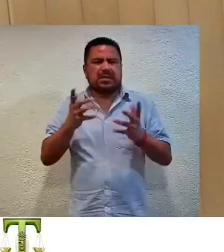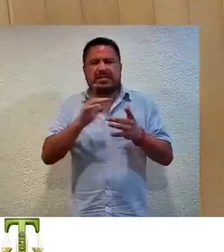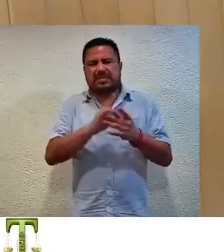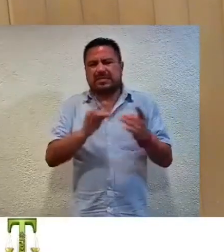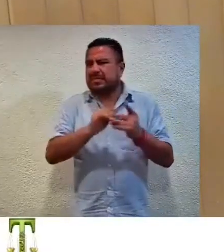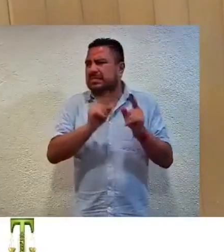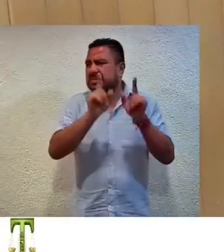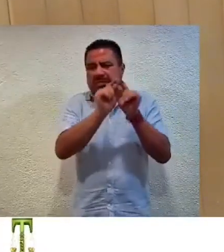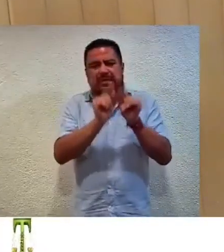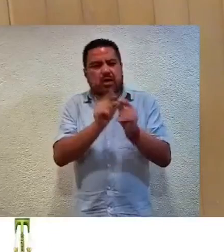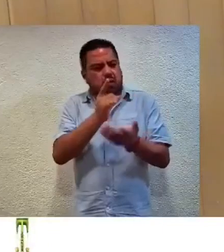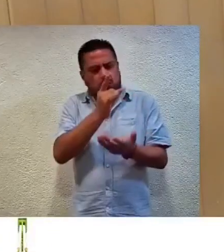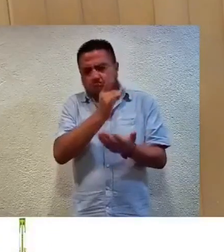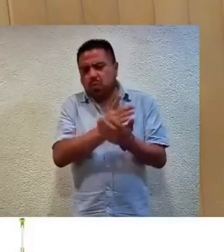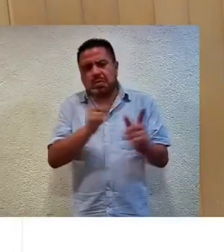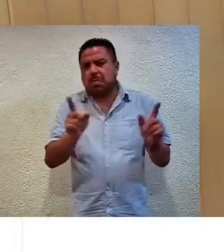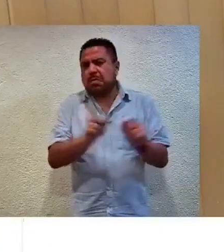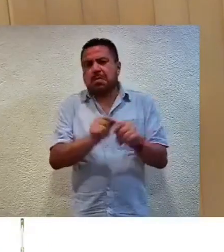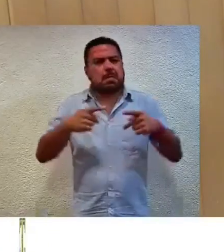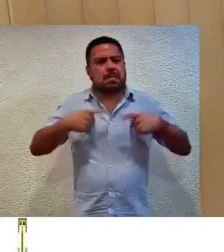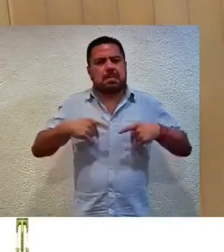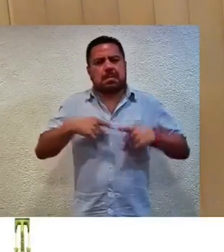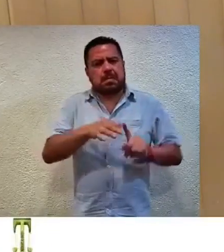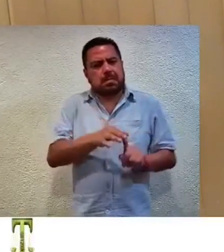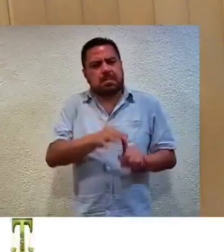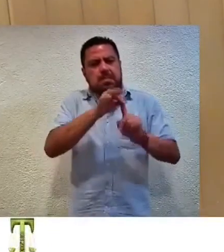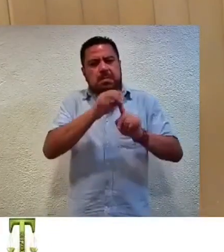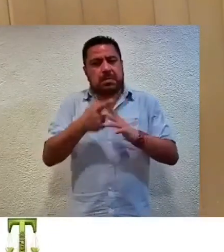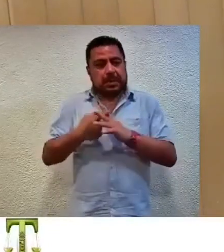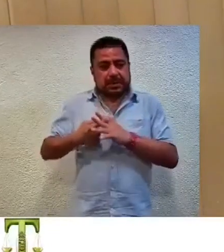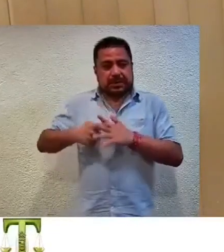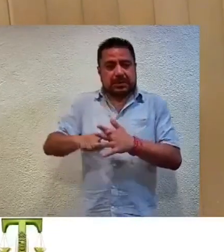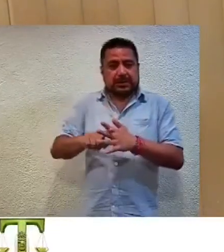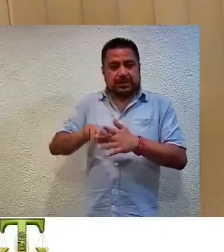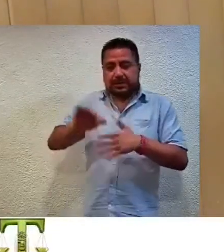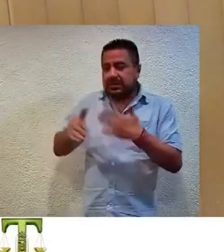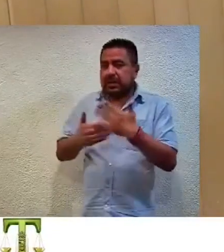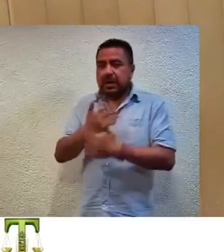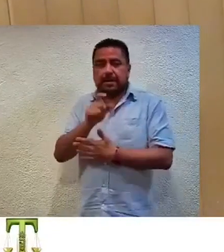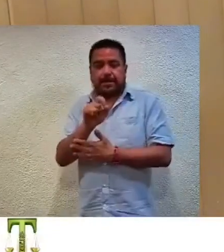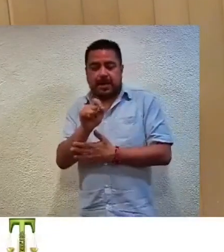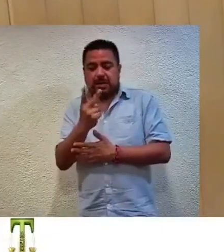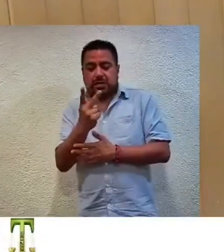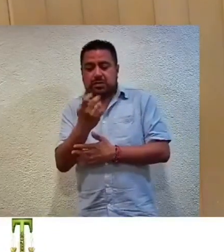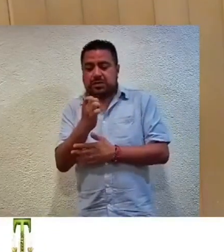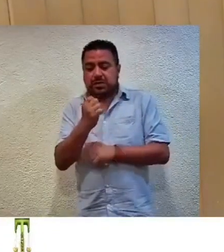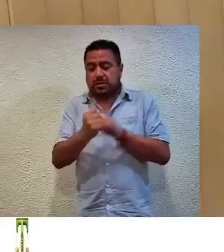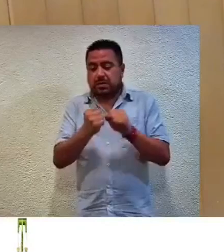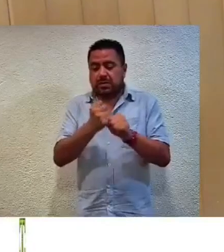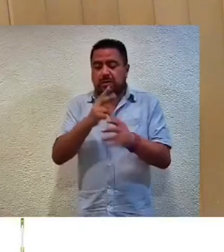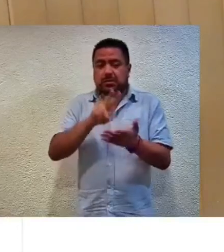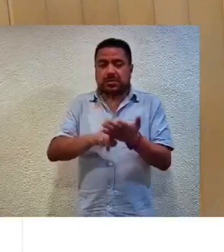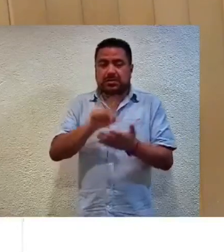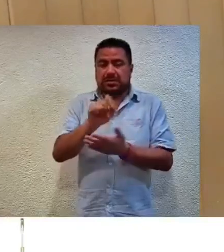que, por única ocasión, las personas electas entrarán en funciones el 22 de enero de 2025. Cuestión que deberá